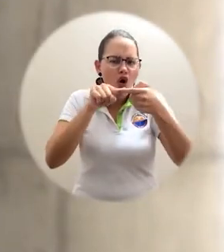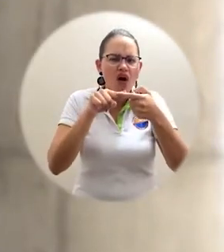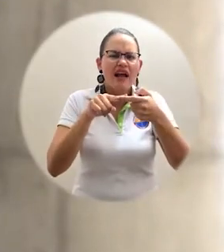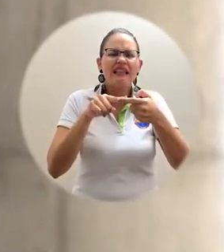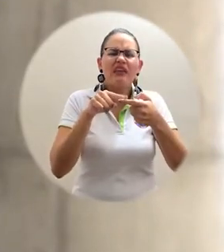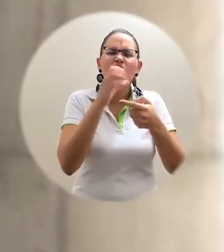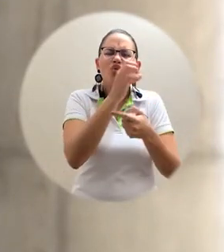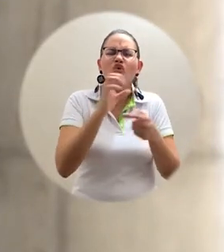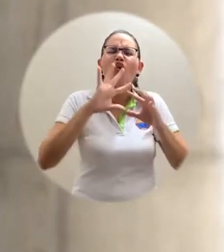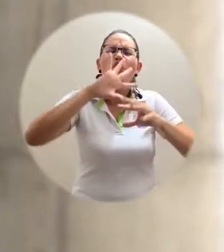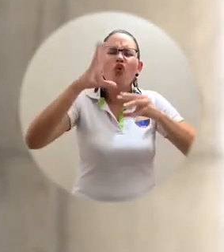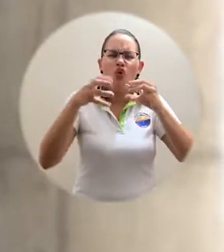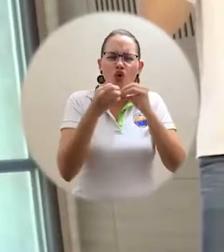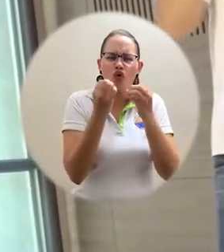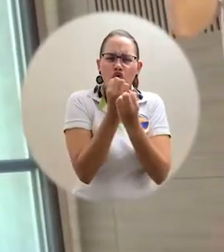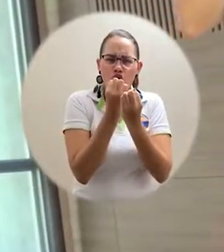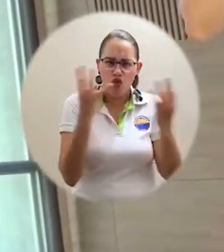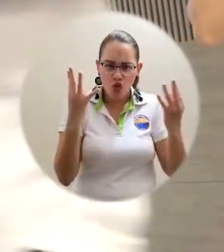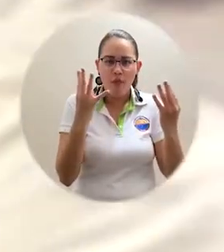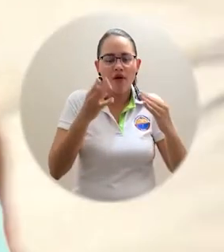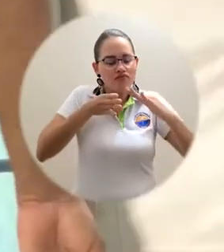fue enviado a los graduandos.